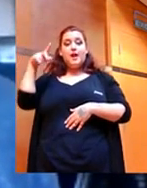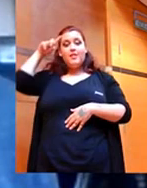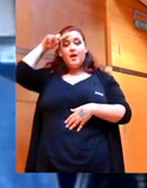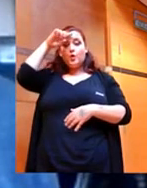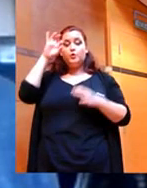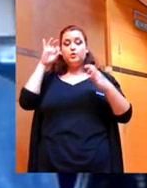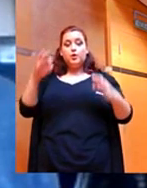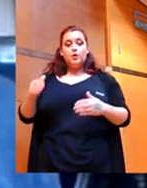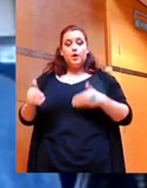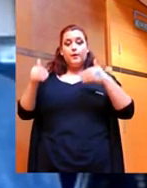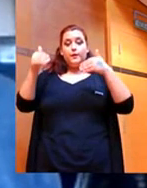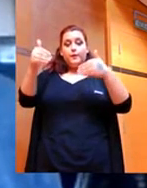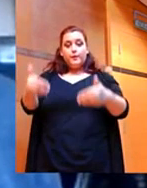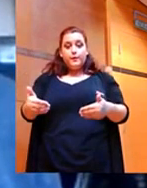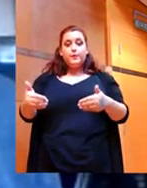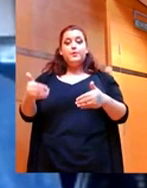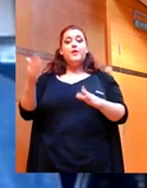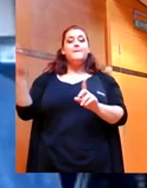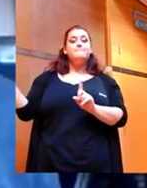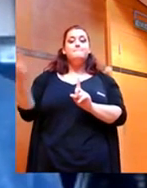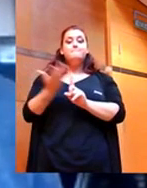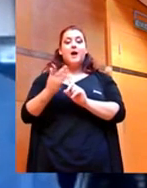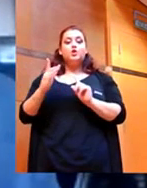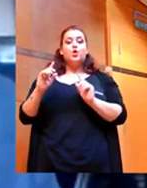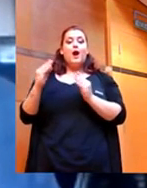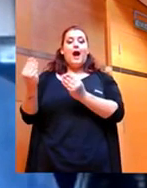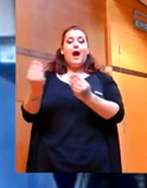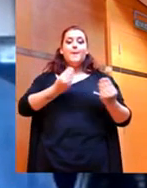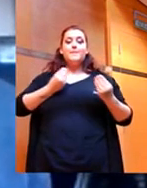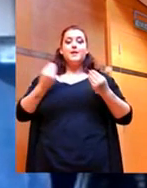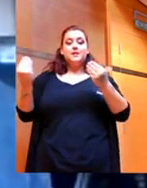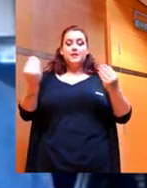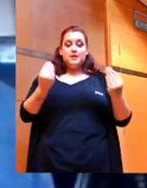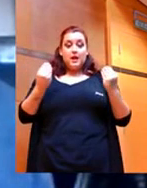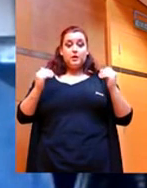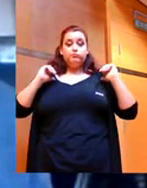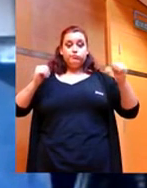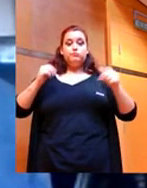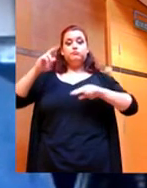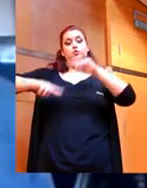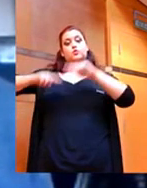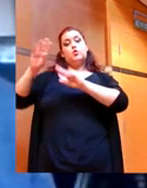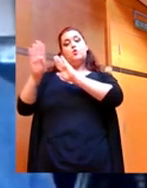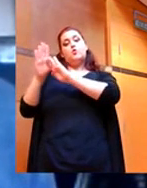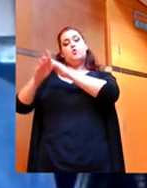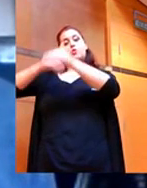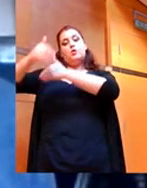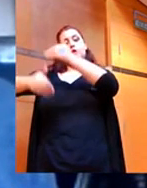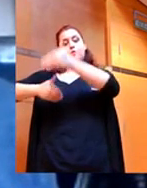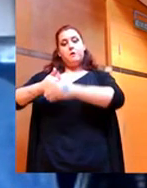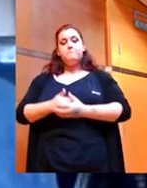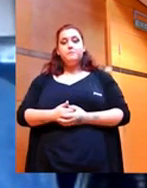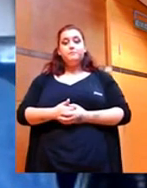declaración de impacto ambiental, pudiéndose poner en marcha las obras. Y en el